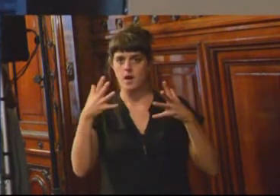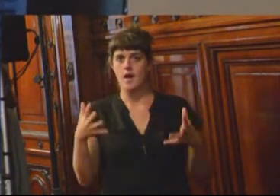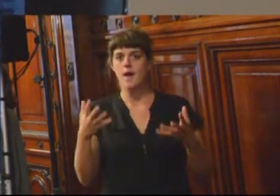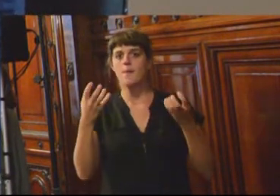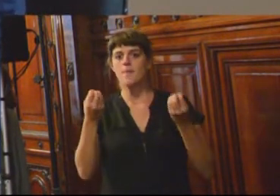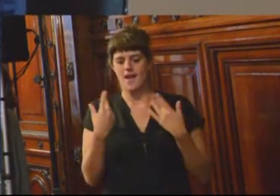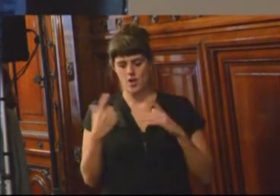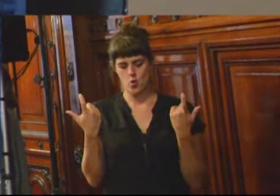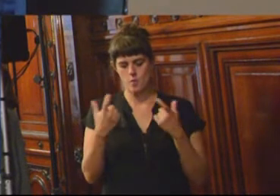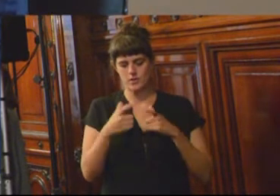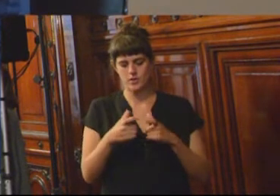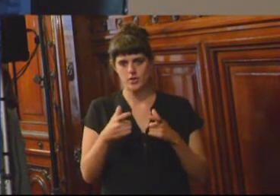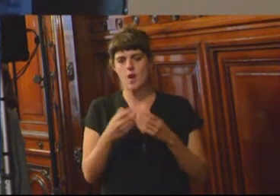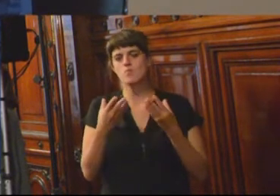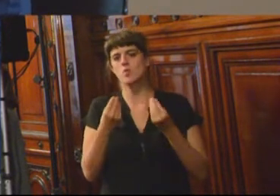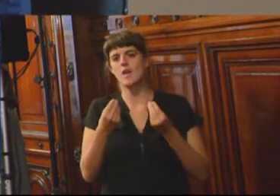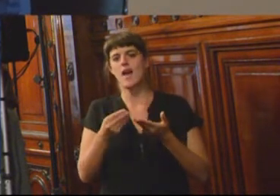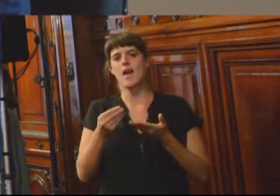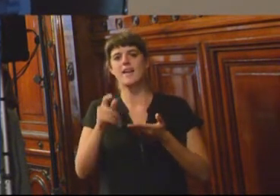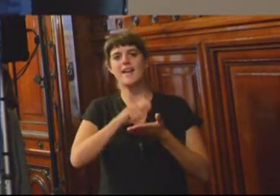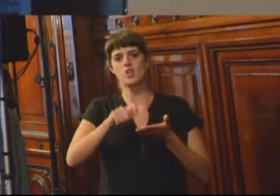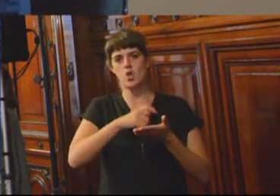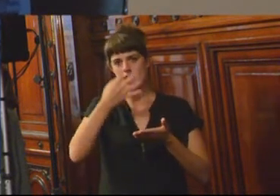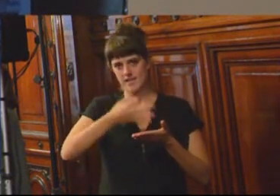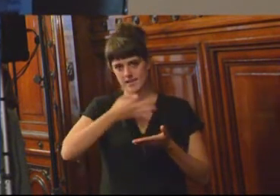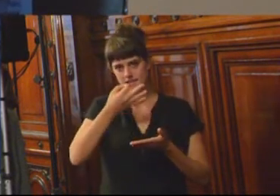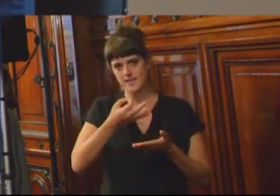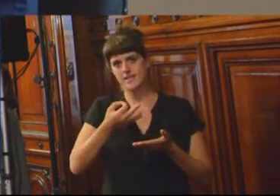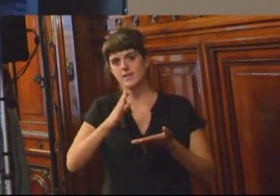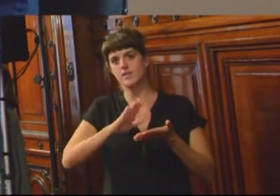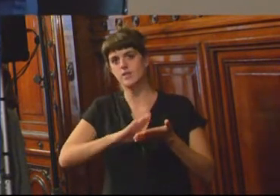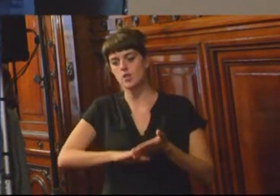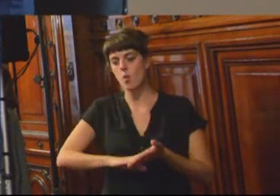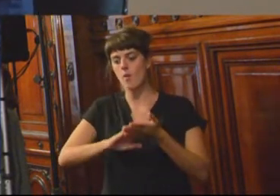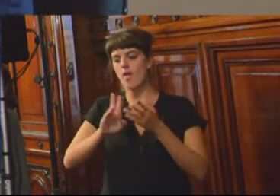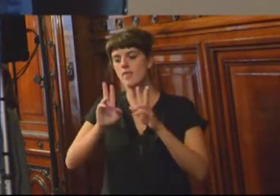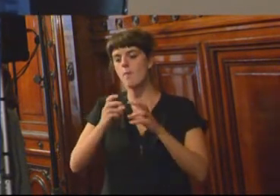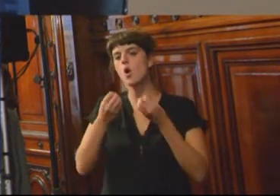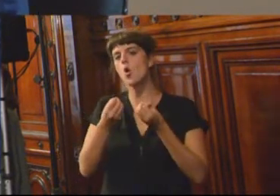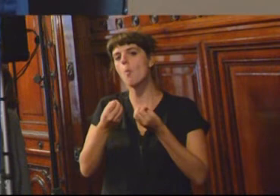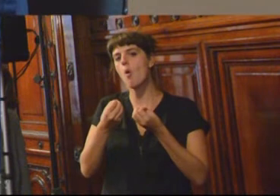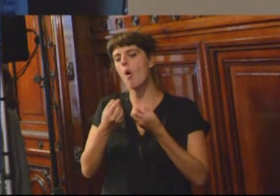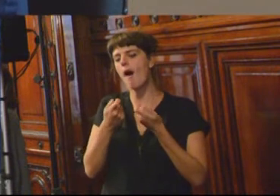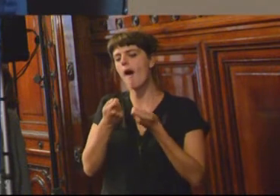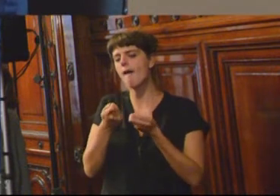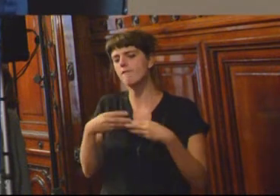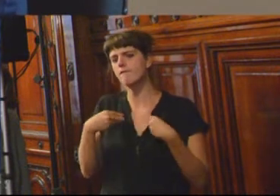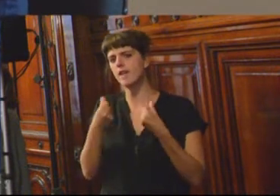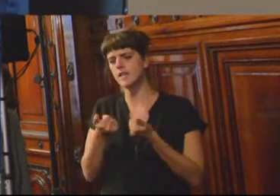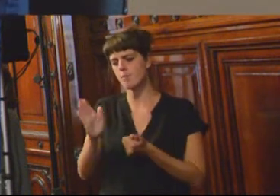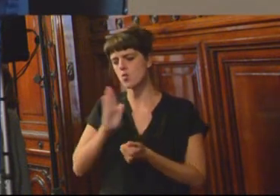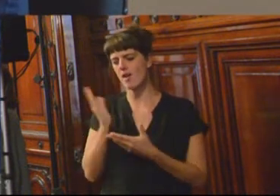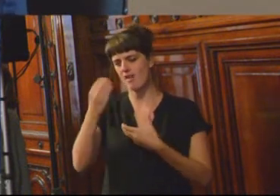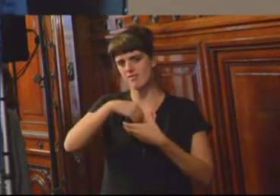en diversas relatorías de las mujeres como son afectadas por las cárceles, pero también